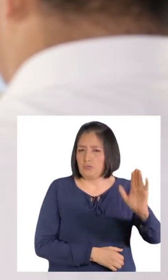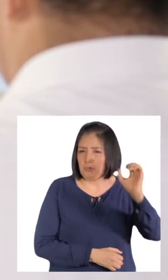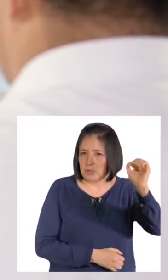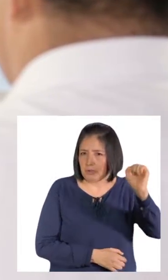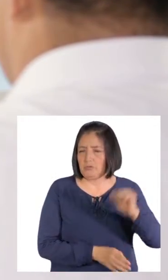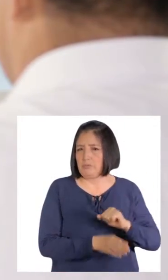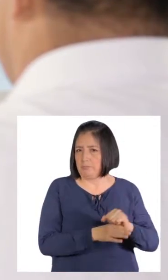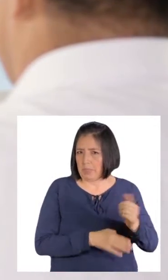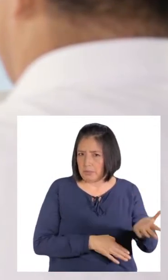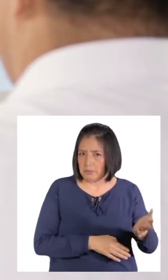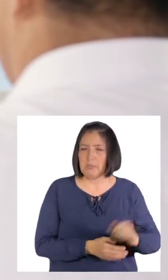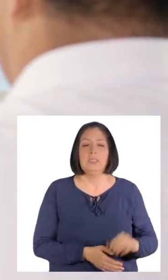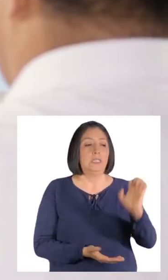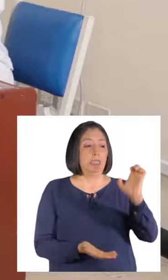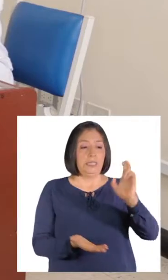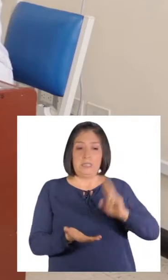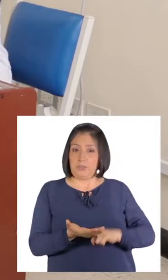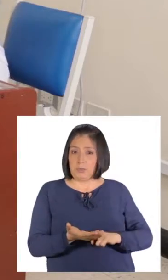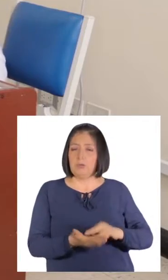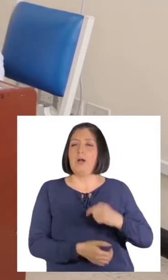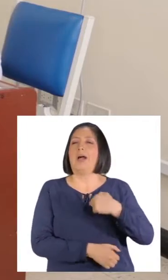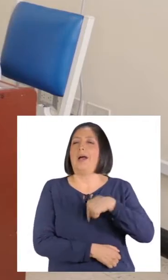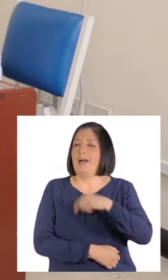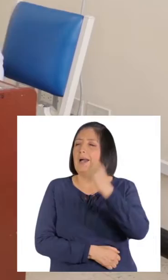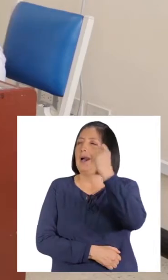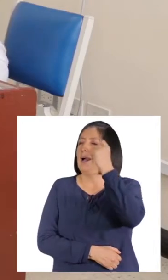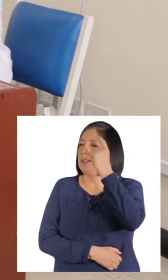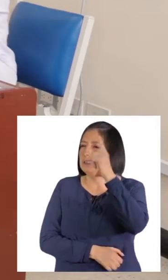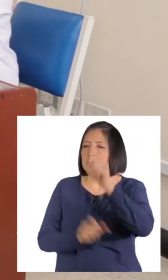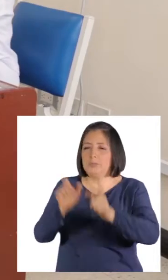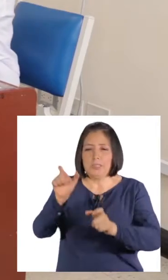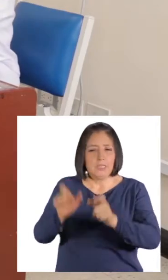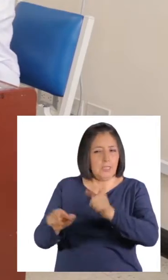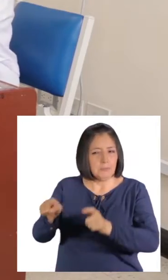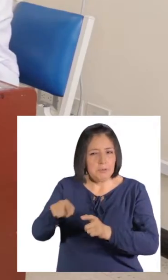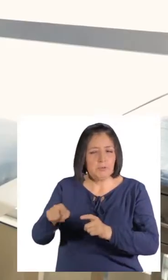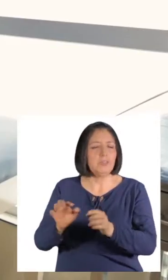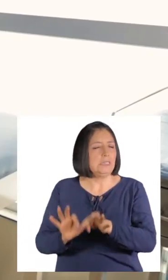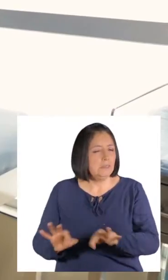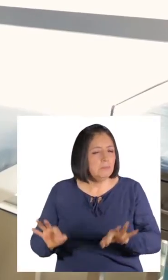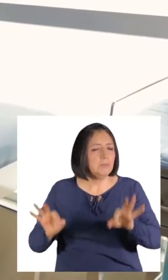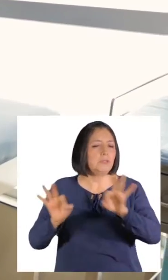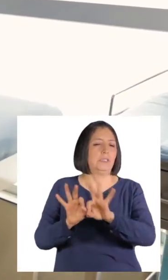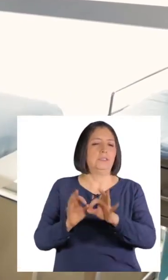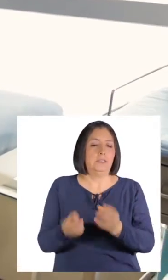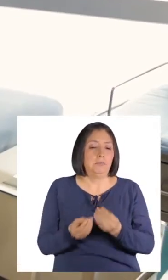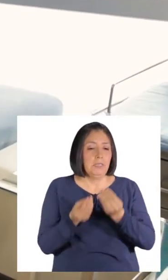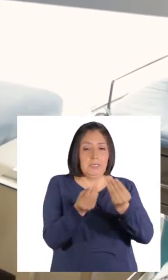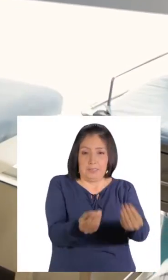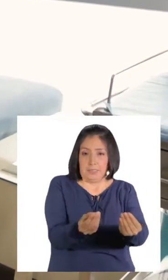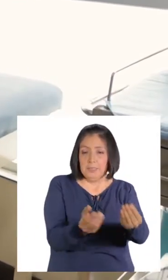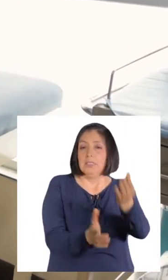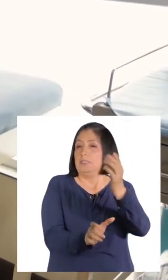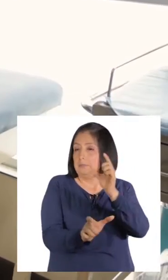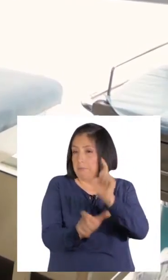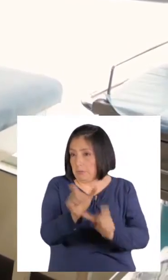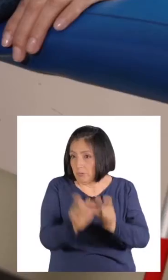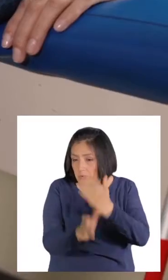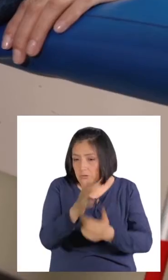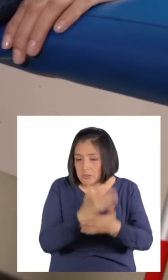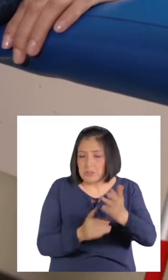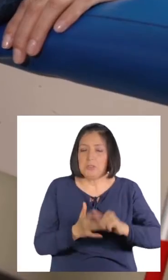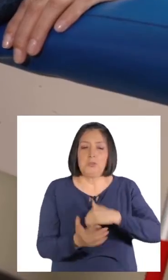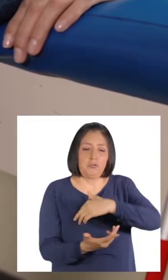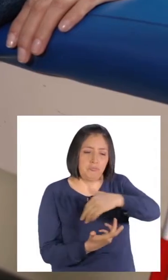sus derechos. En E-Salud entendemos que el elemento humano es clave para brindar a las personas con discapacidad